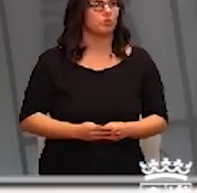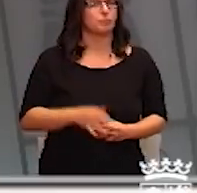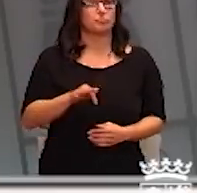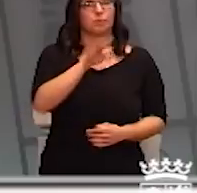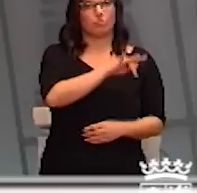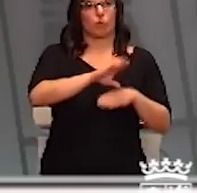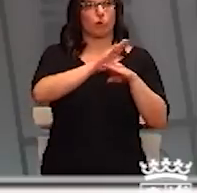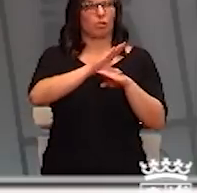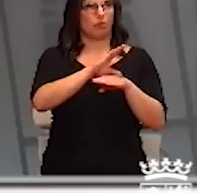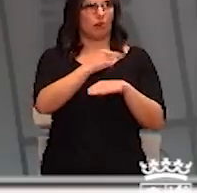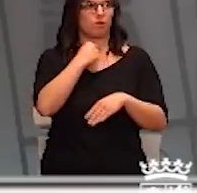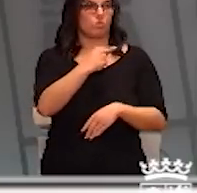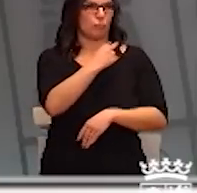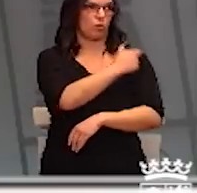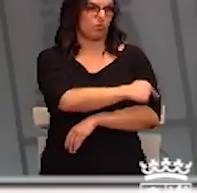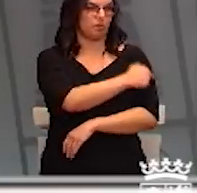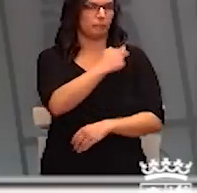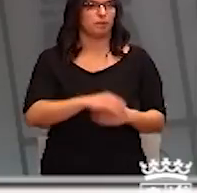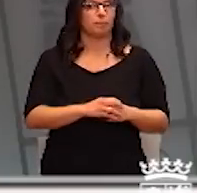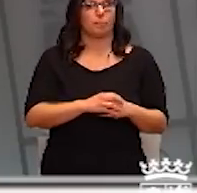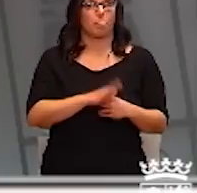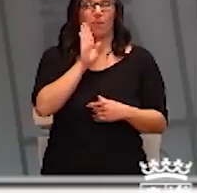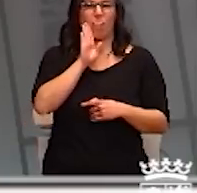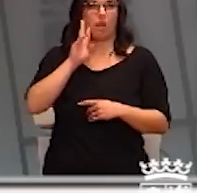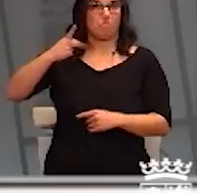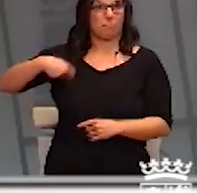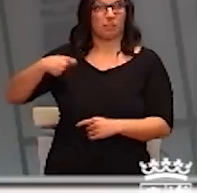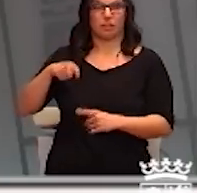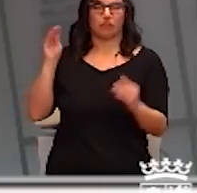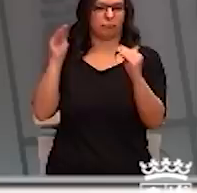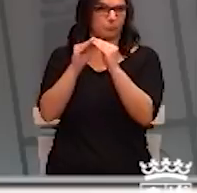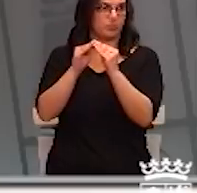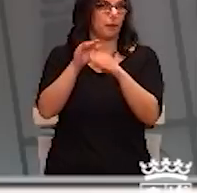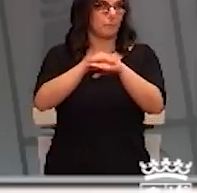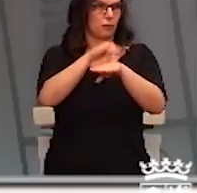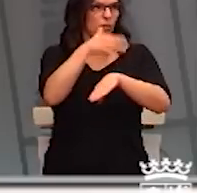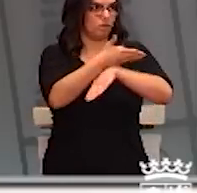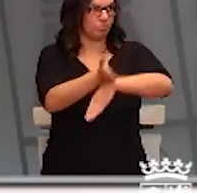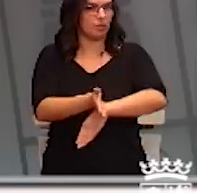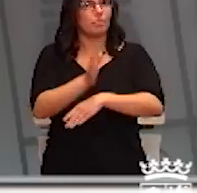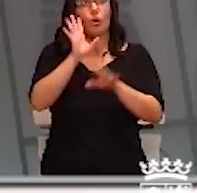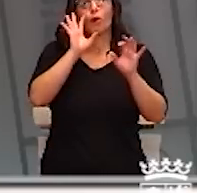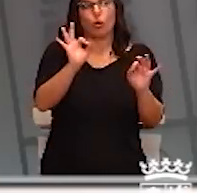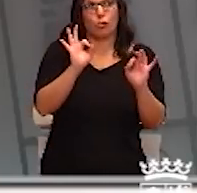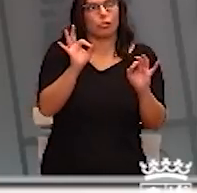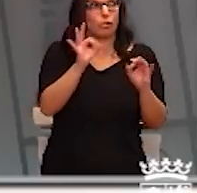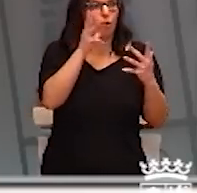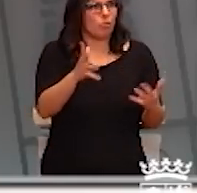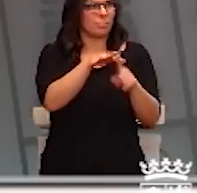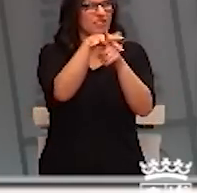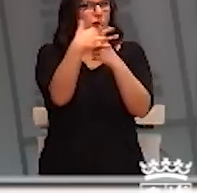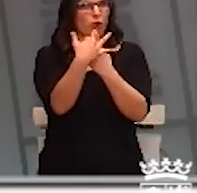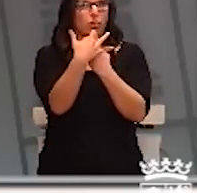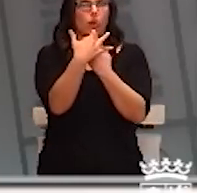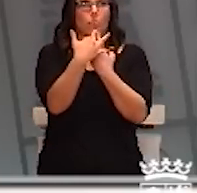a todos. Pedimos disculpas, como ha dicho el vicepresidente, por el retraso. Pero, evidentemente, estamos en una situación